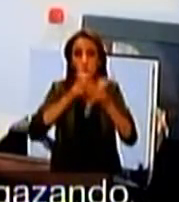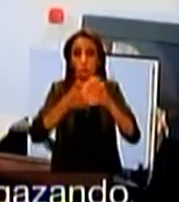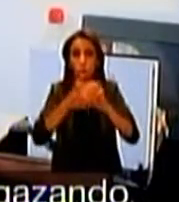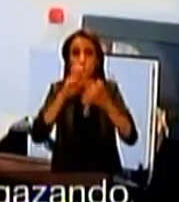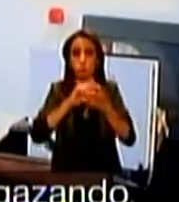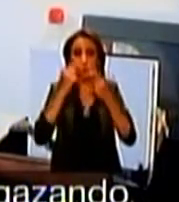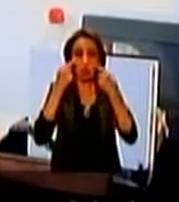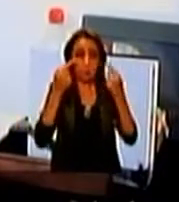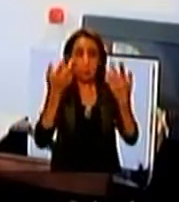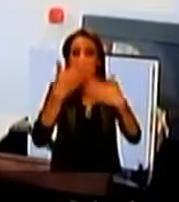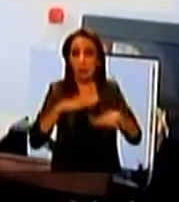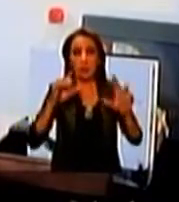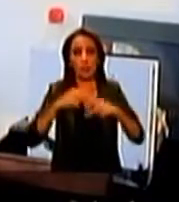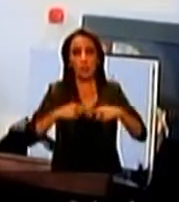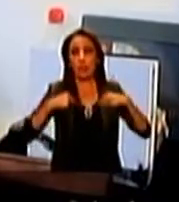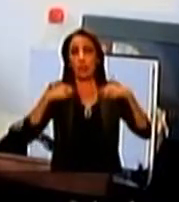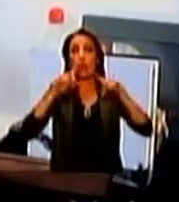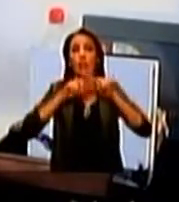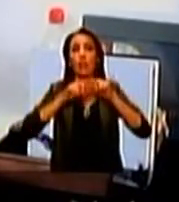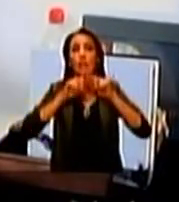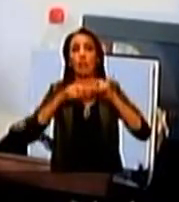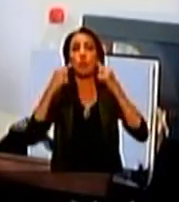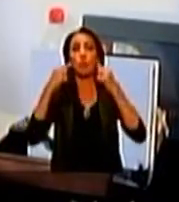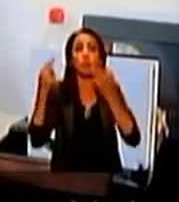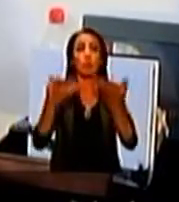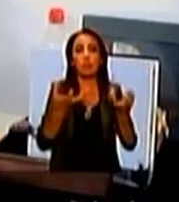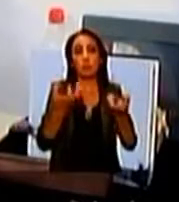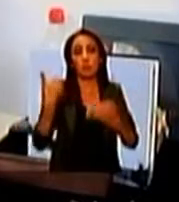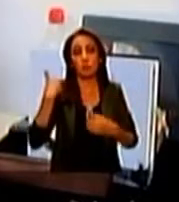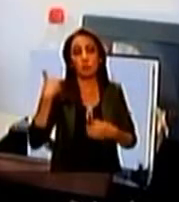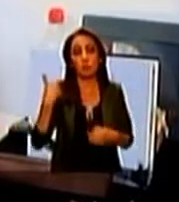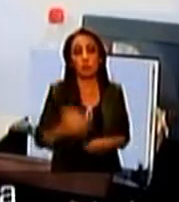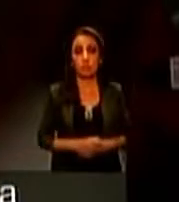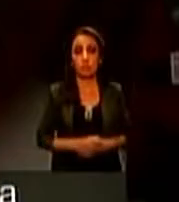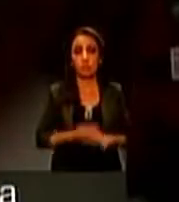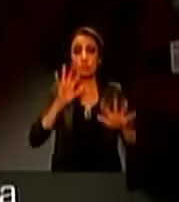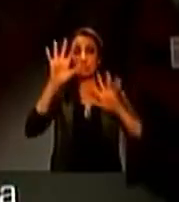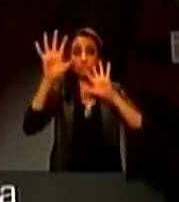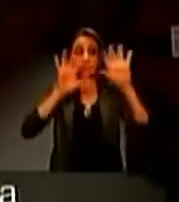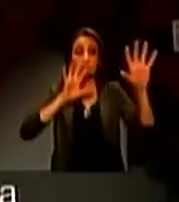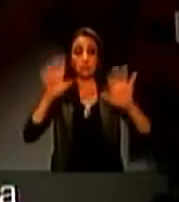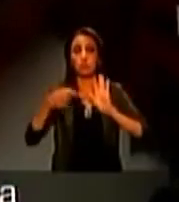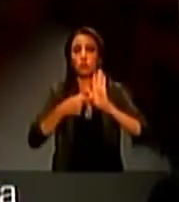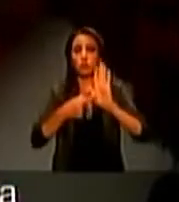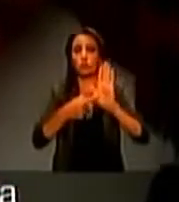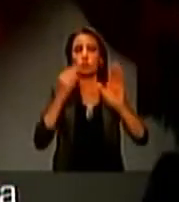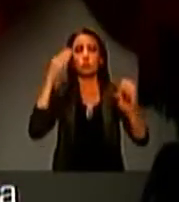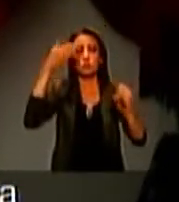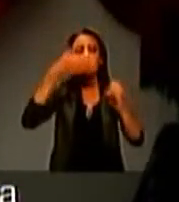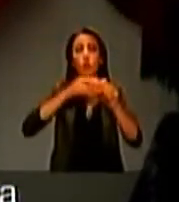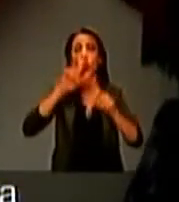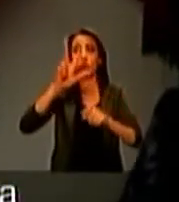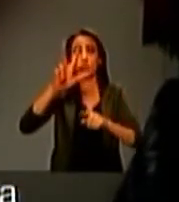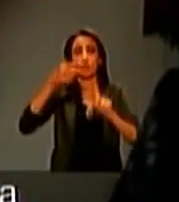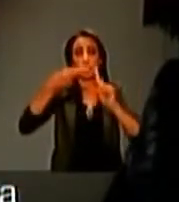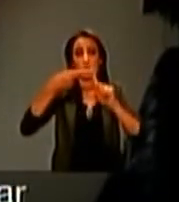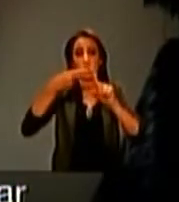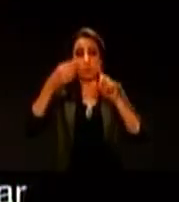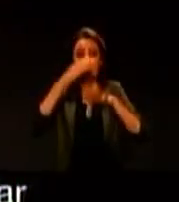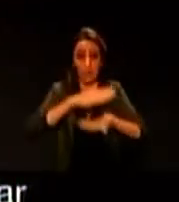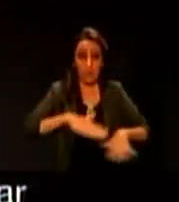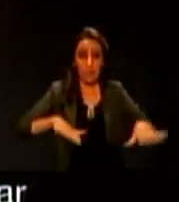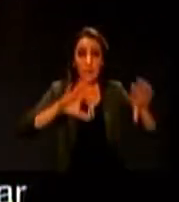espesores que necesitamos para elaborar de acuerdo a la joya que vamos a obtener. Esta exposición está enfocada en tres